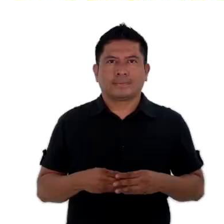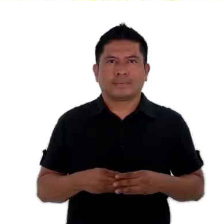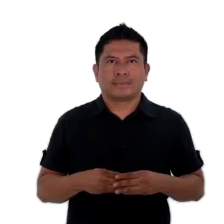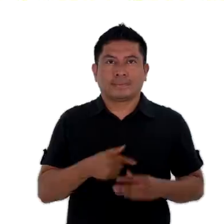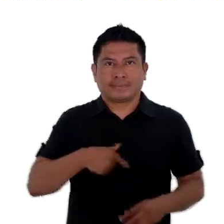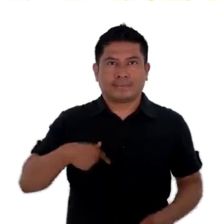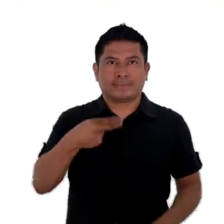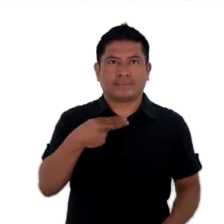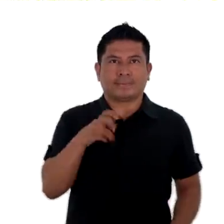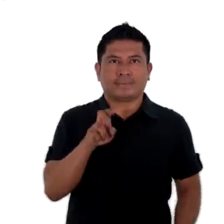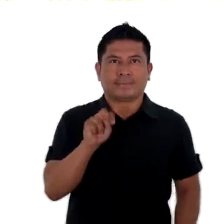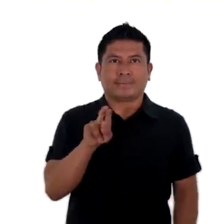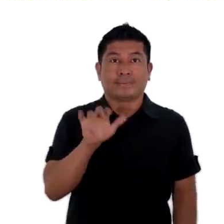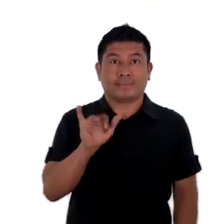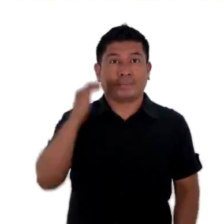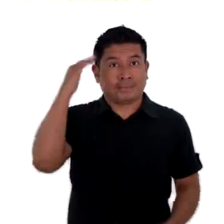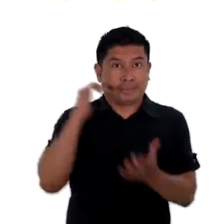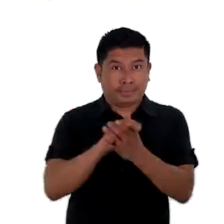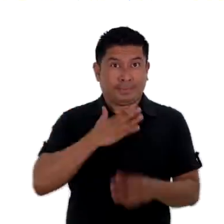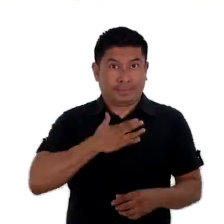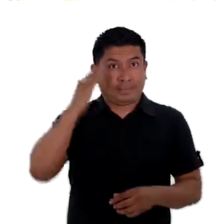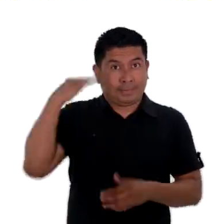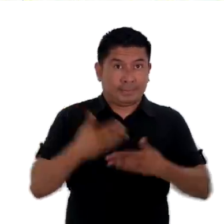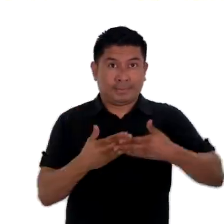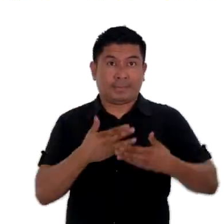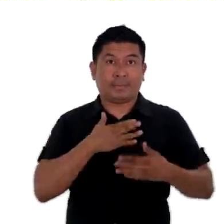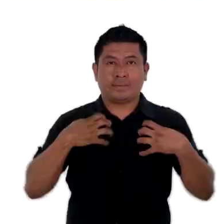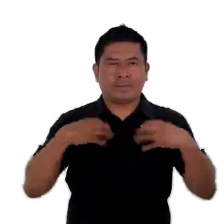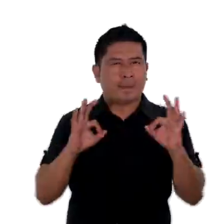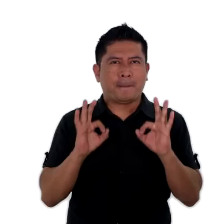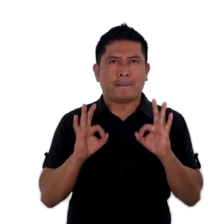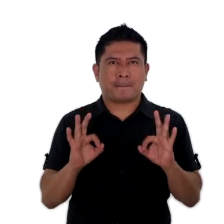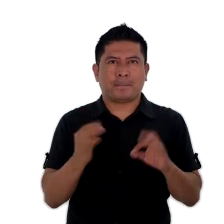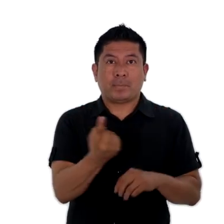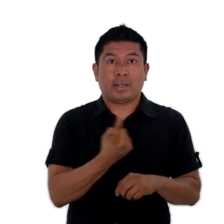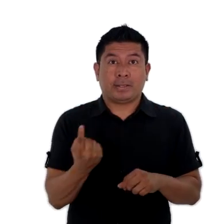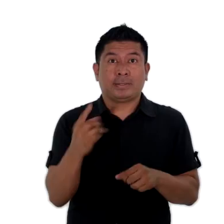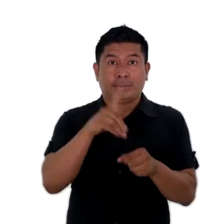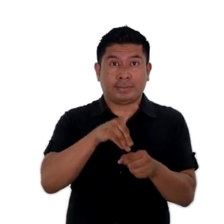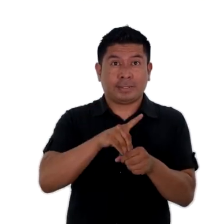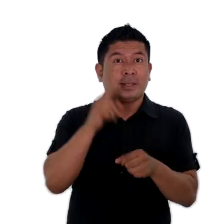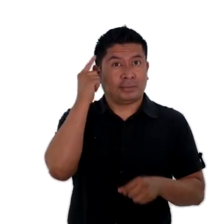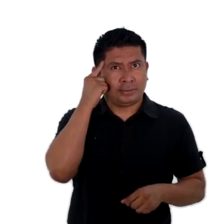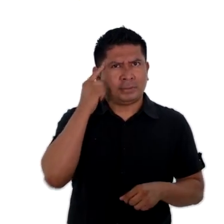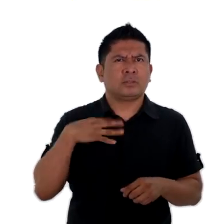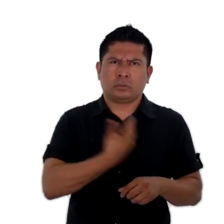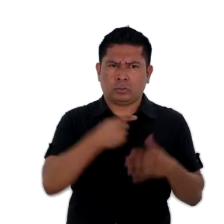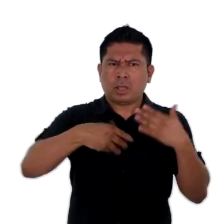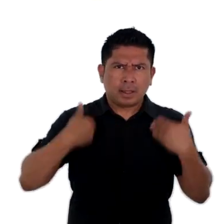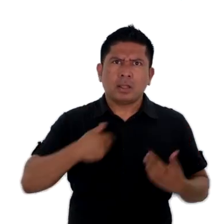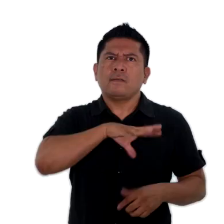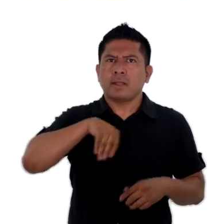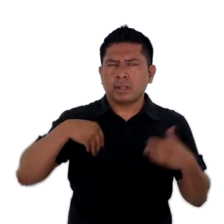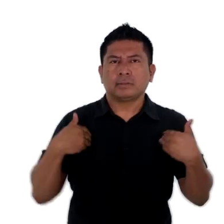Me llamo Henry. Mi esposa y mi hija son lo mejor de mi vida. Las personas con discapacidad mental tenemos derecho a la